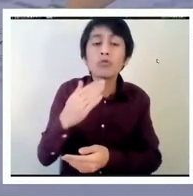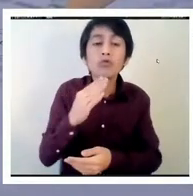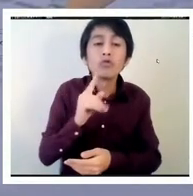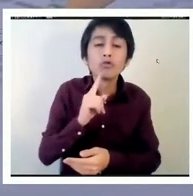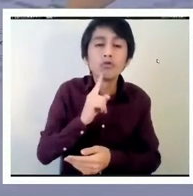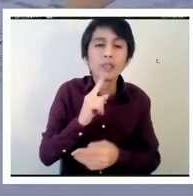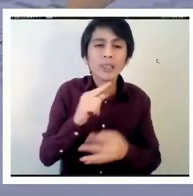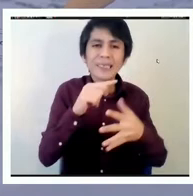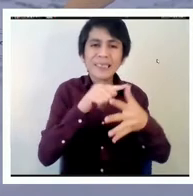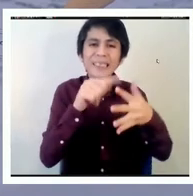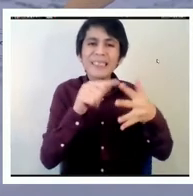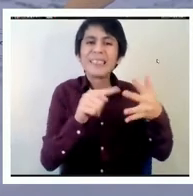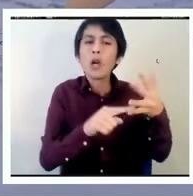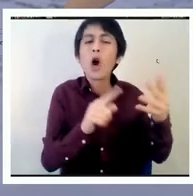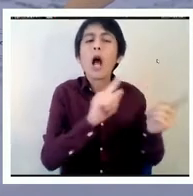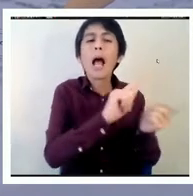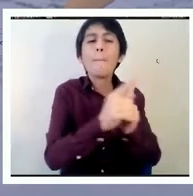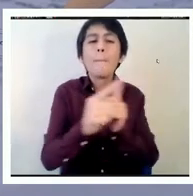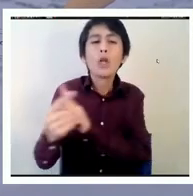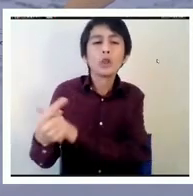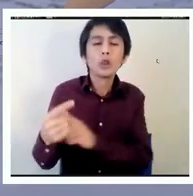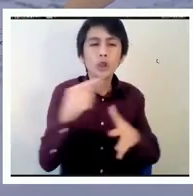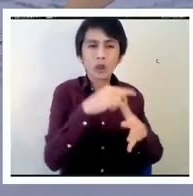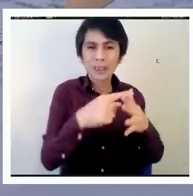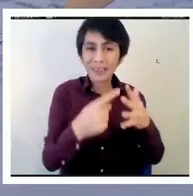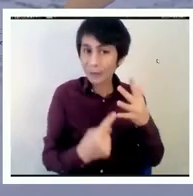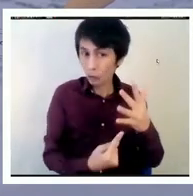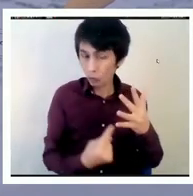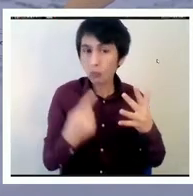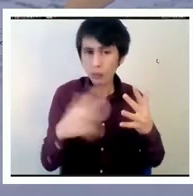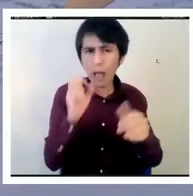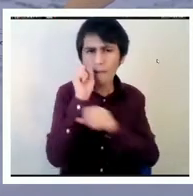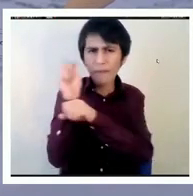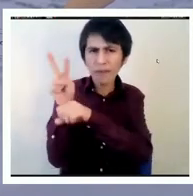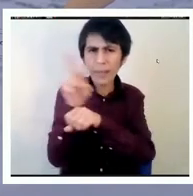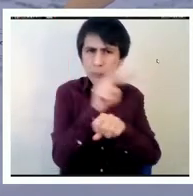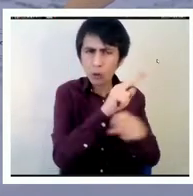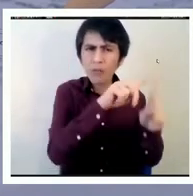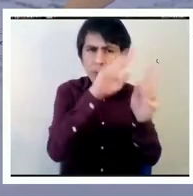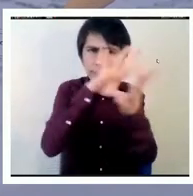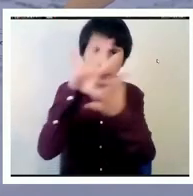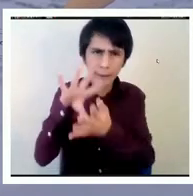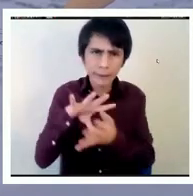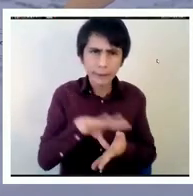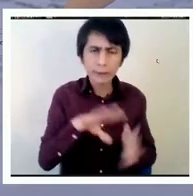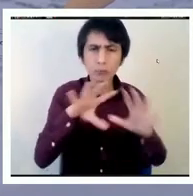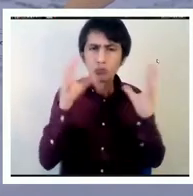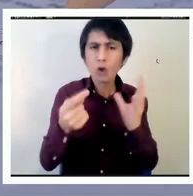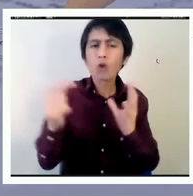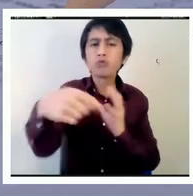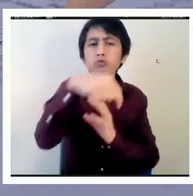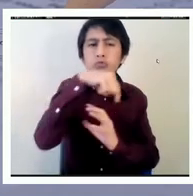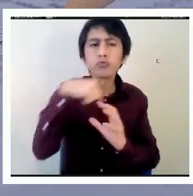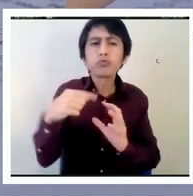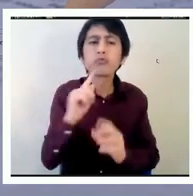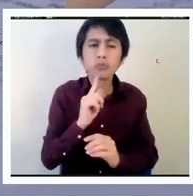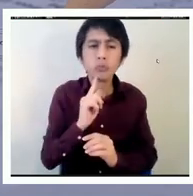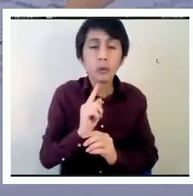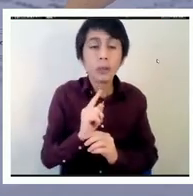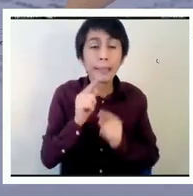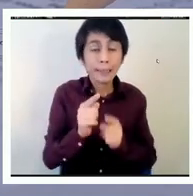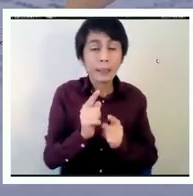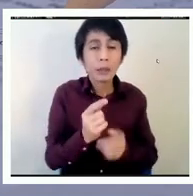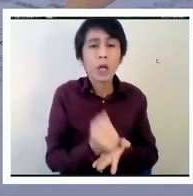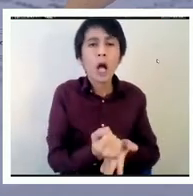cambios que hemos visto en distintos países alrededor del mundo y esto realmente nos ha ayudado a